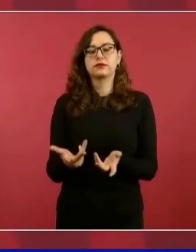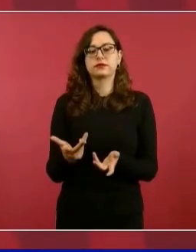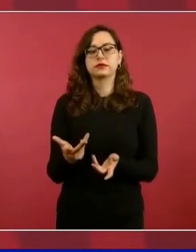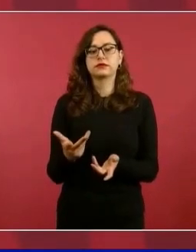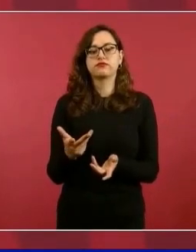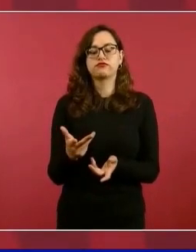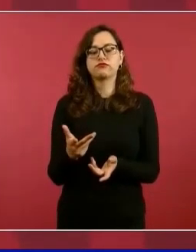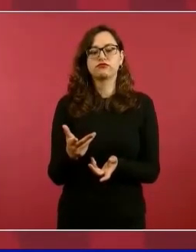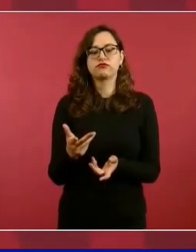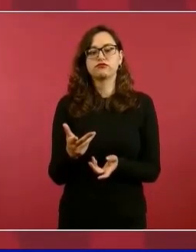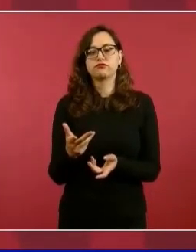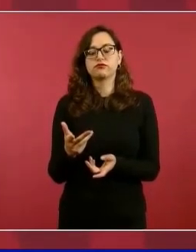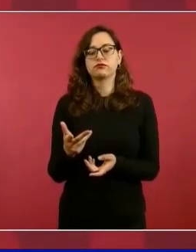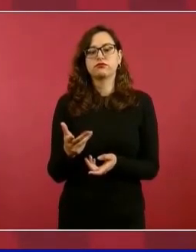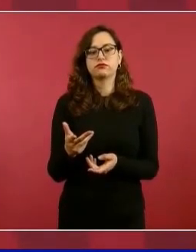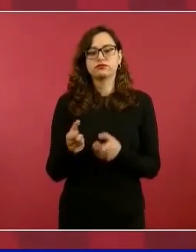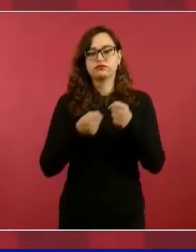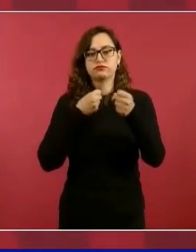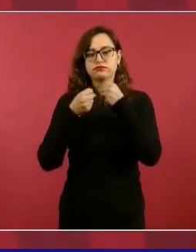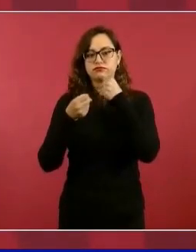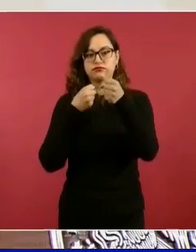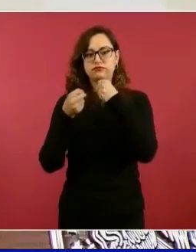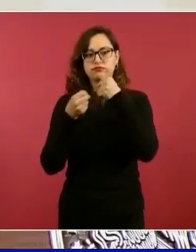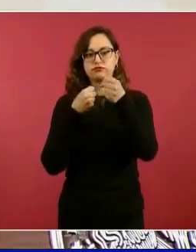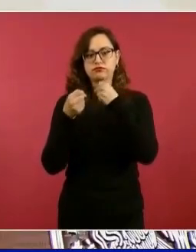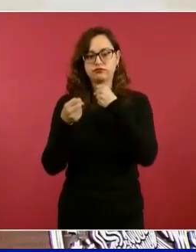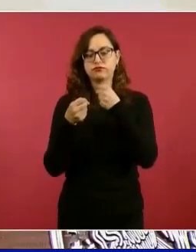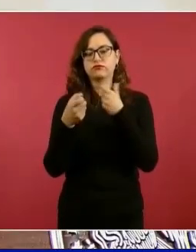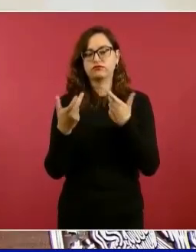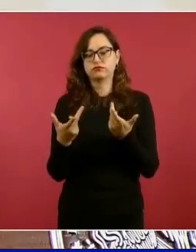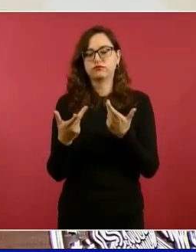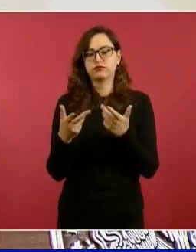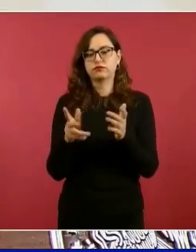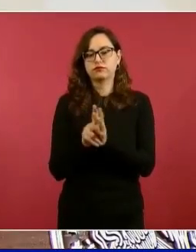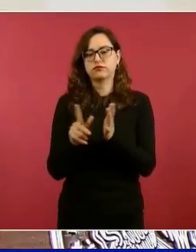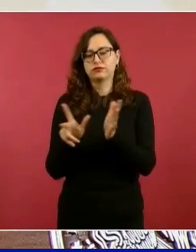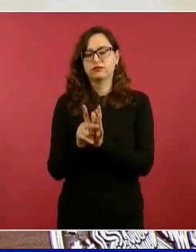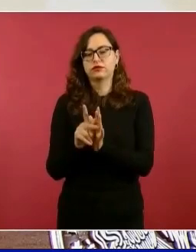del Aguisote, que así se llamaba el periódico,